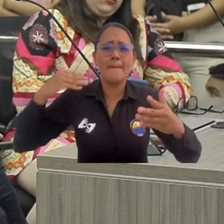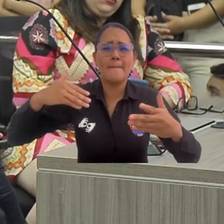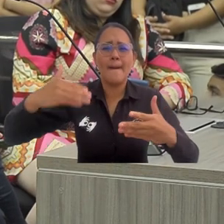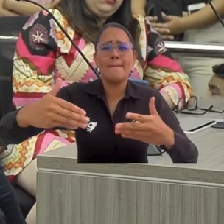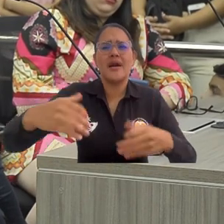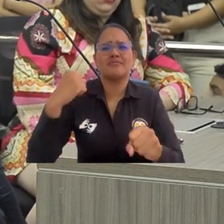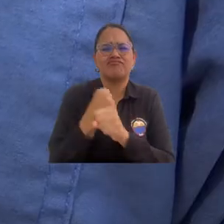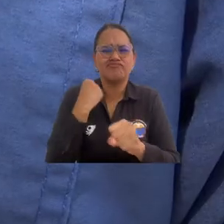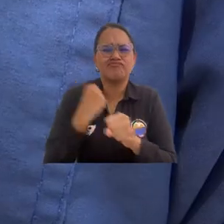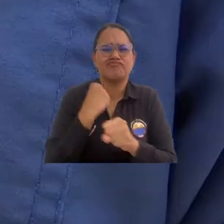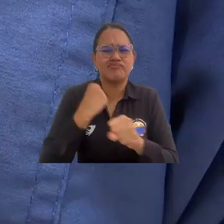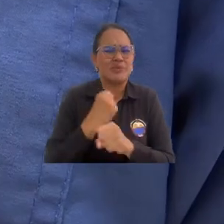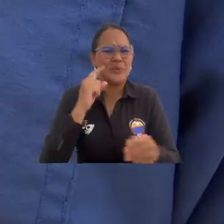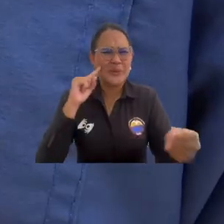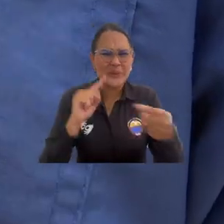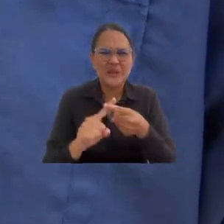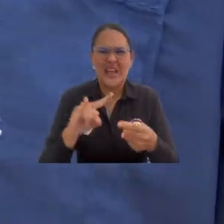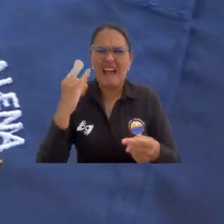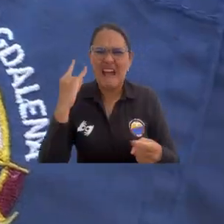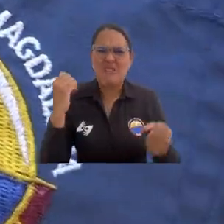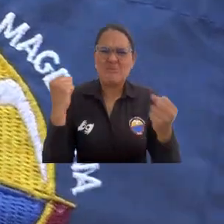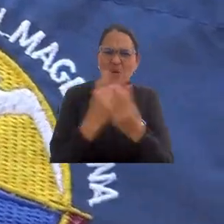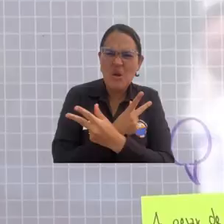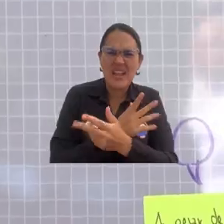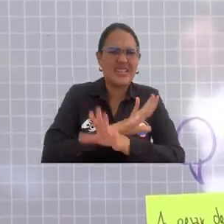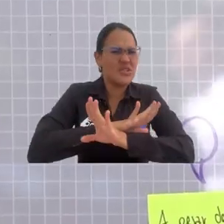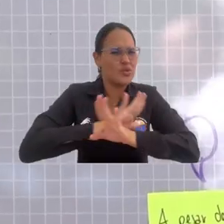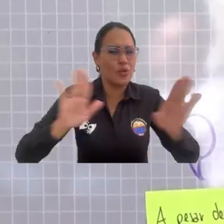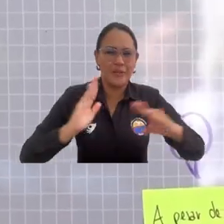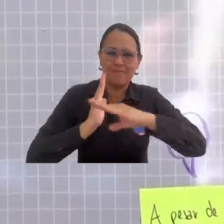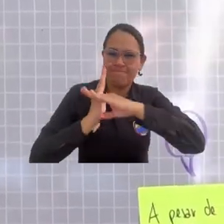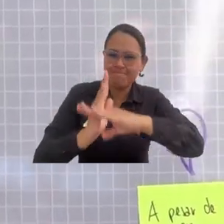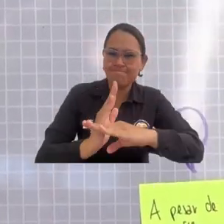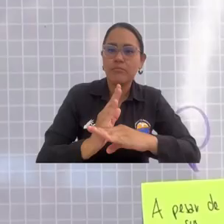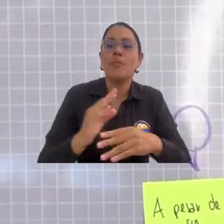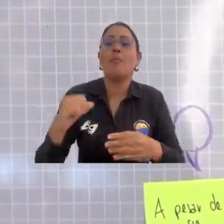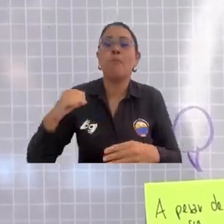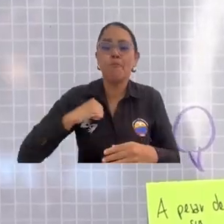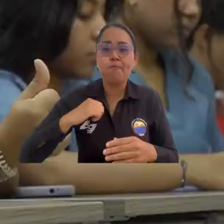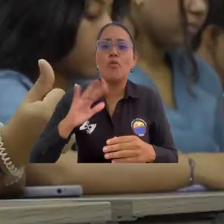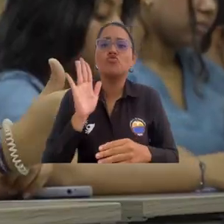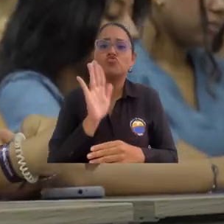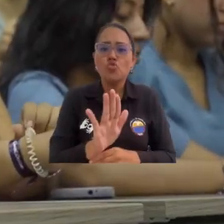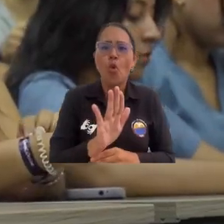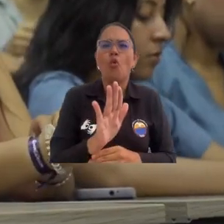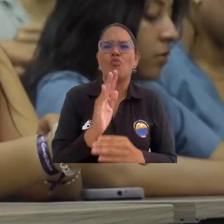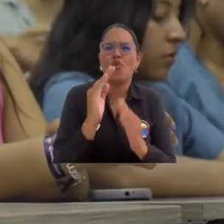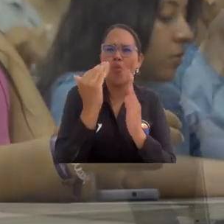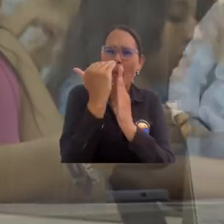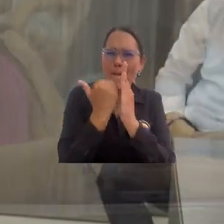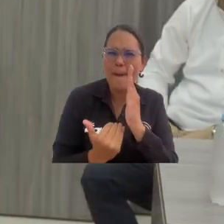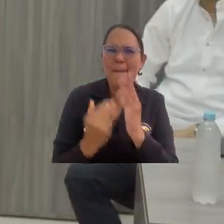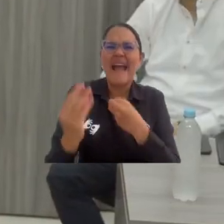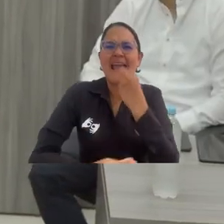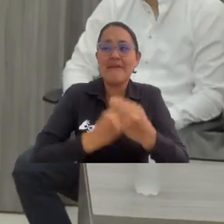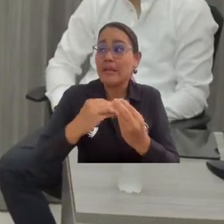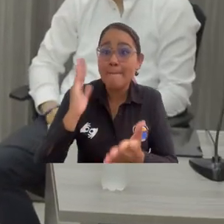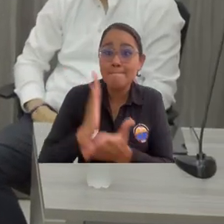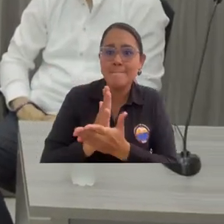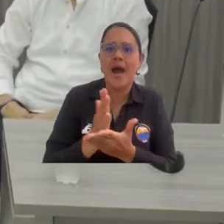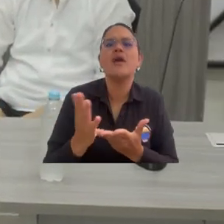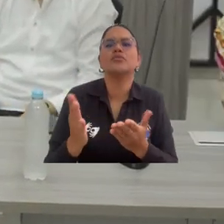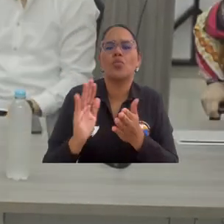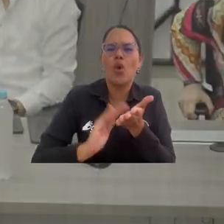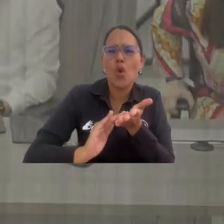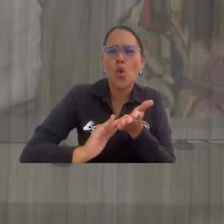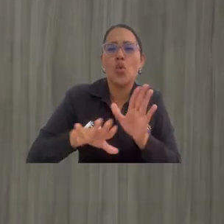realizado un trabajo progresivo en la erradicación de todo tipo de violencia a través de la elaboración y puesta en marcha de protocolos de prevención